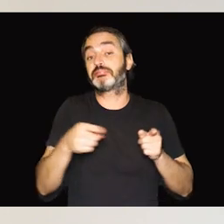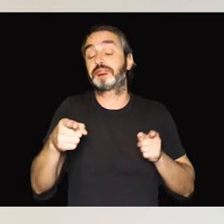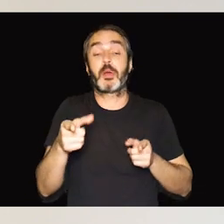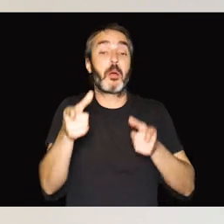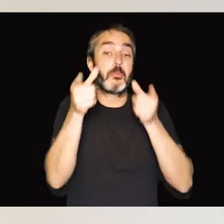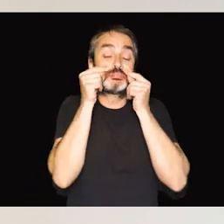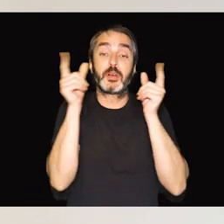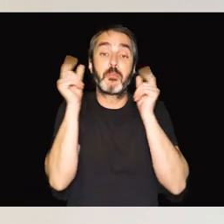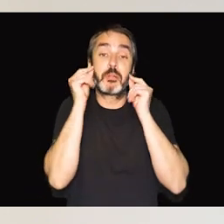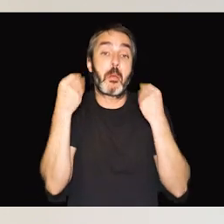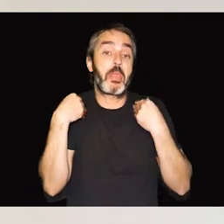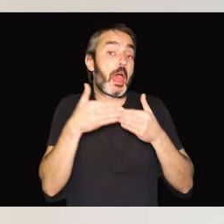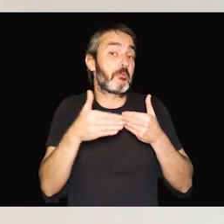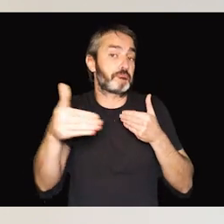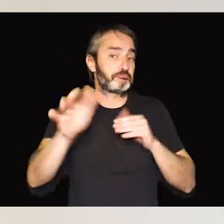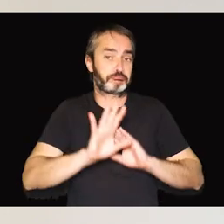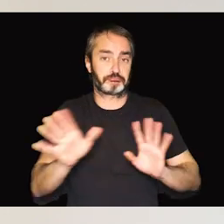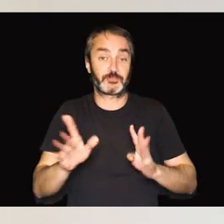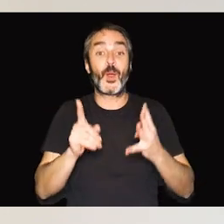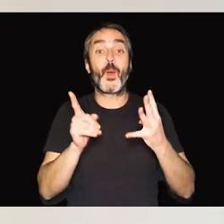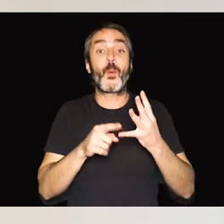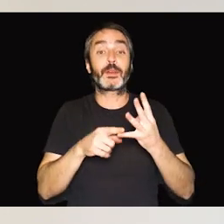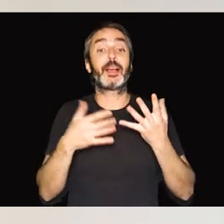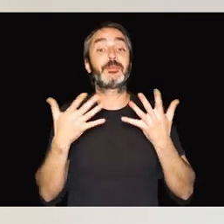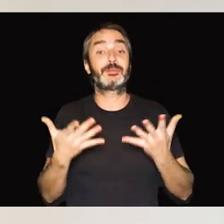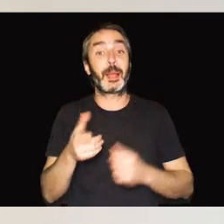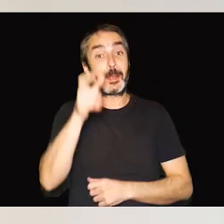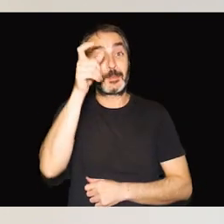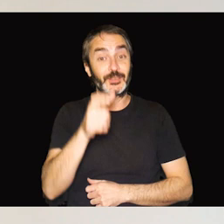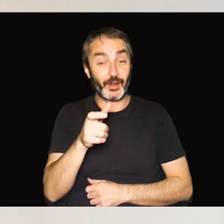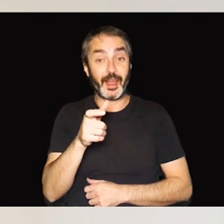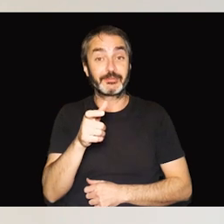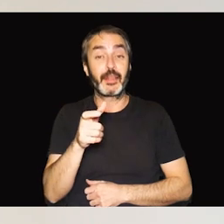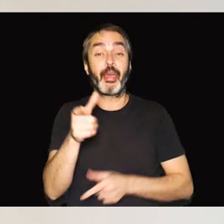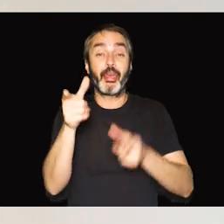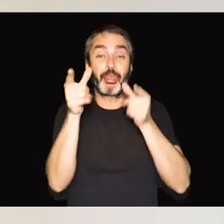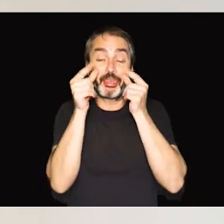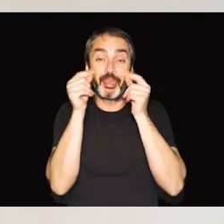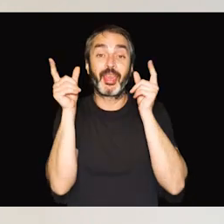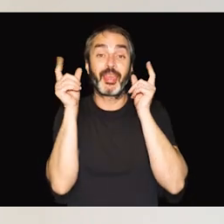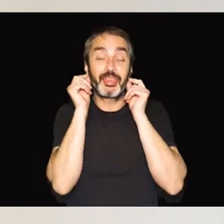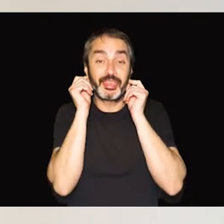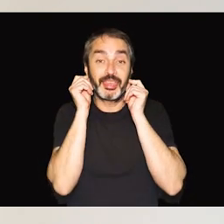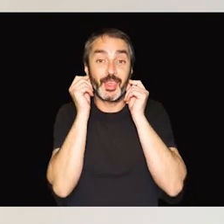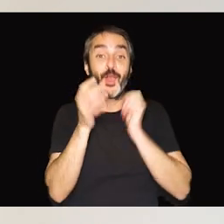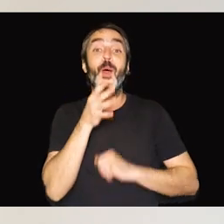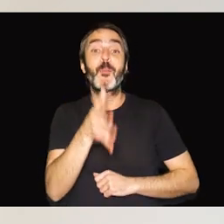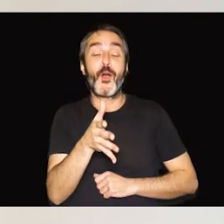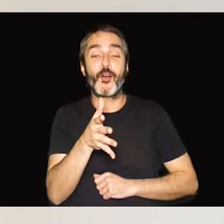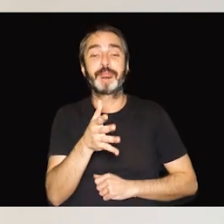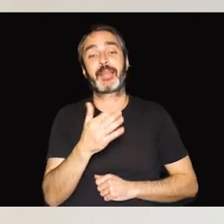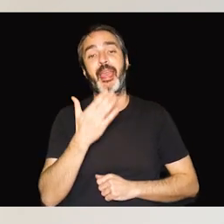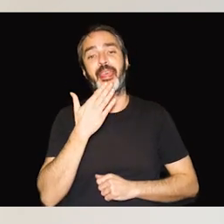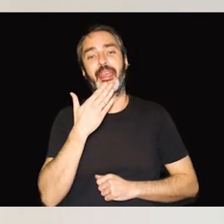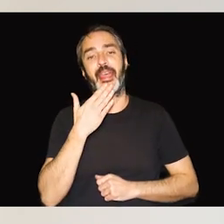la visión como la audición a lo largo de la vida. Y cuatro, una persona que pierda la visión y la audición a causa de la